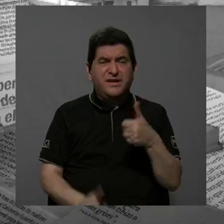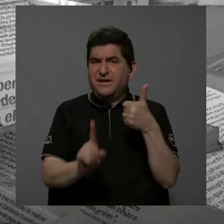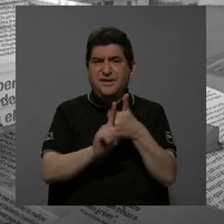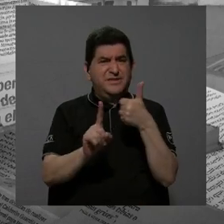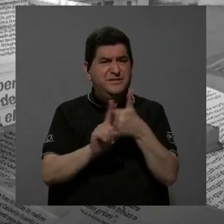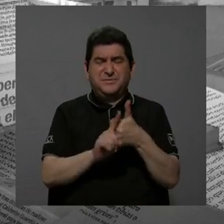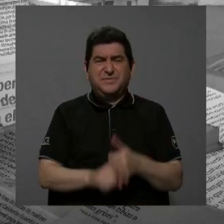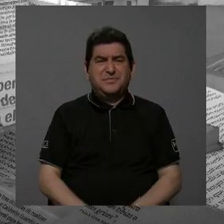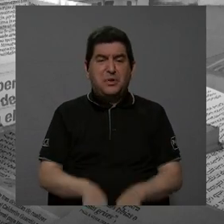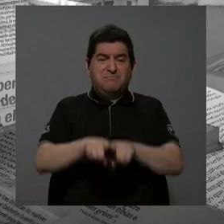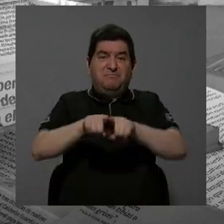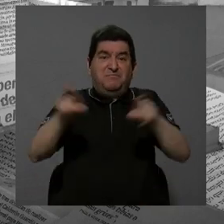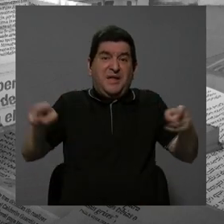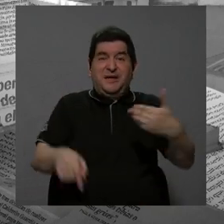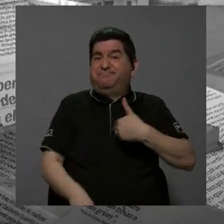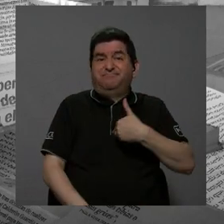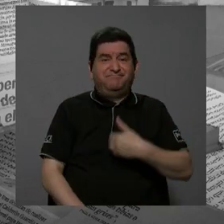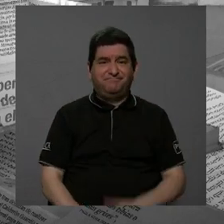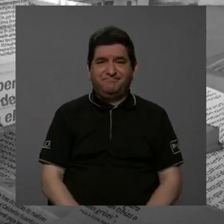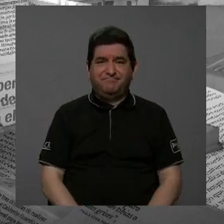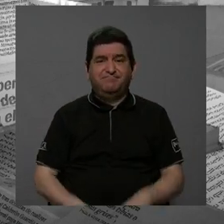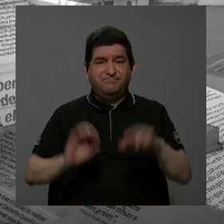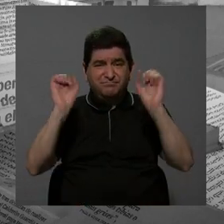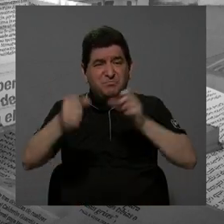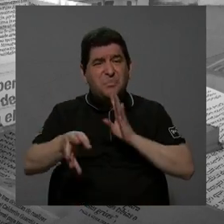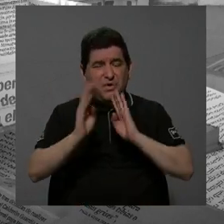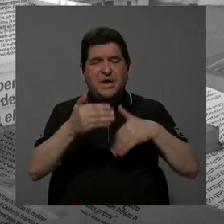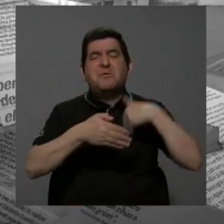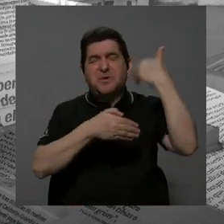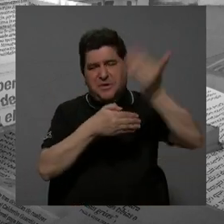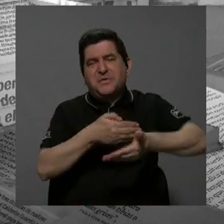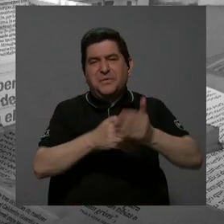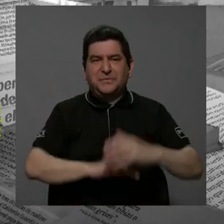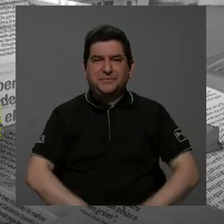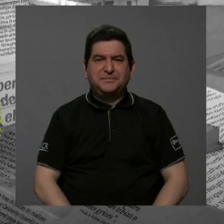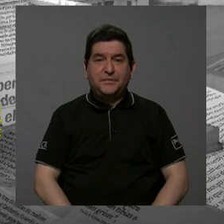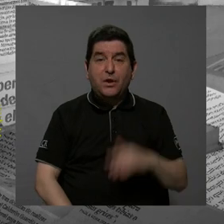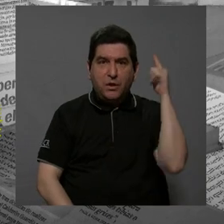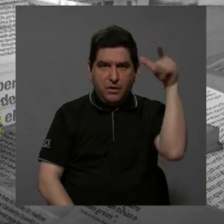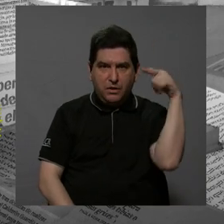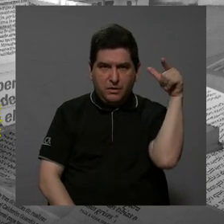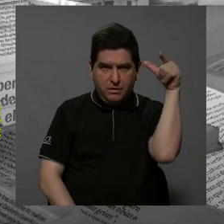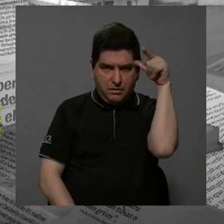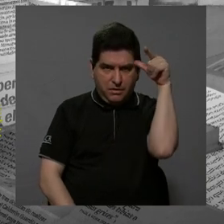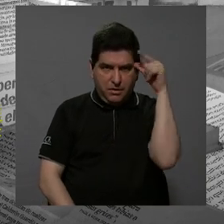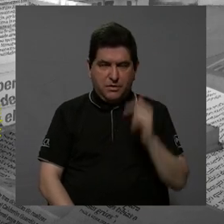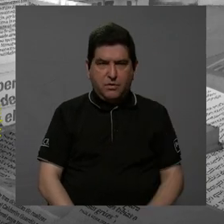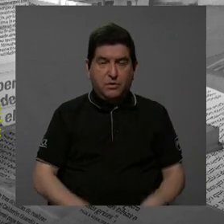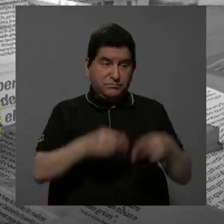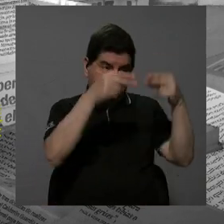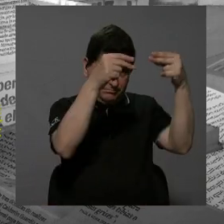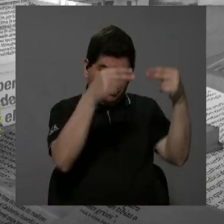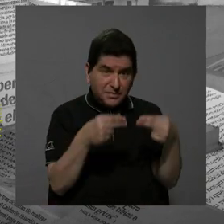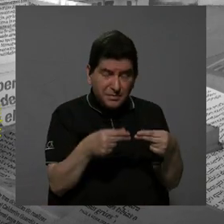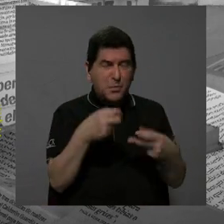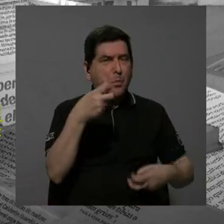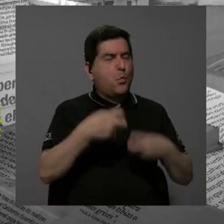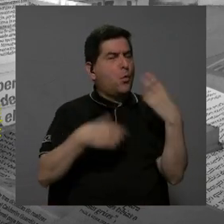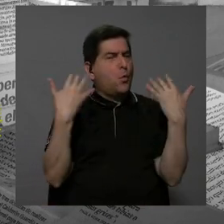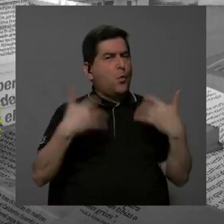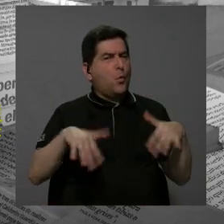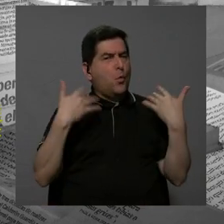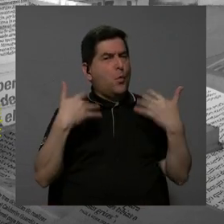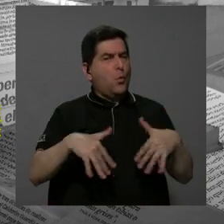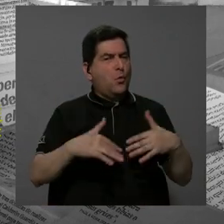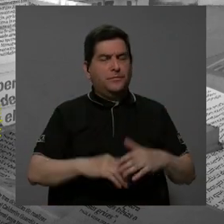se tiene, y eso podríamos hablar un poco más adelante. Obviamente, presupuestariamente es un problema enorme,